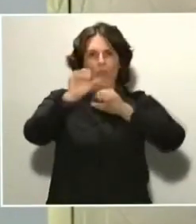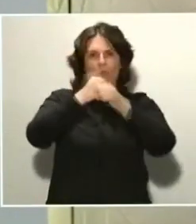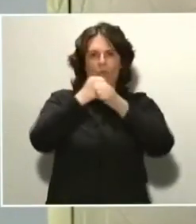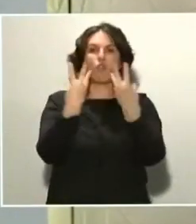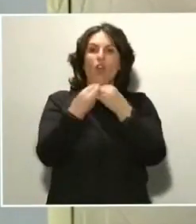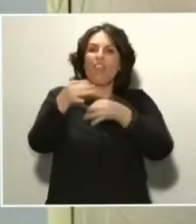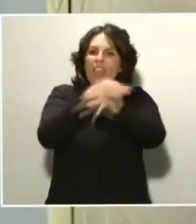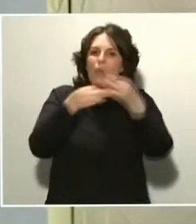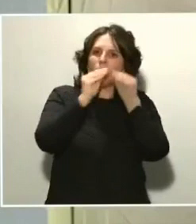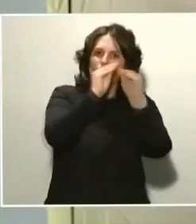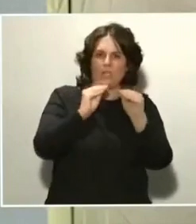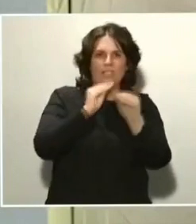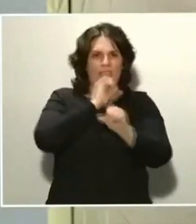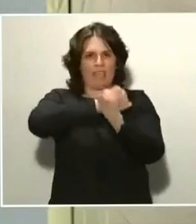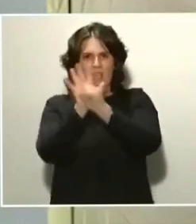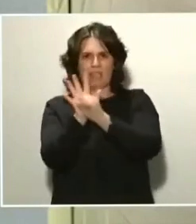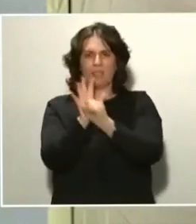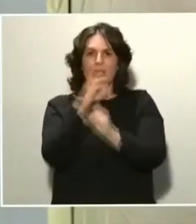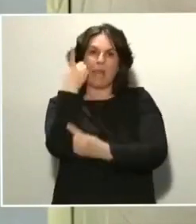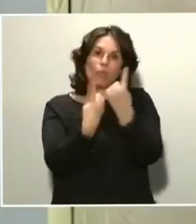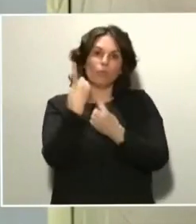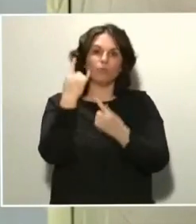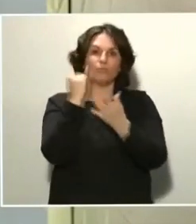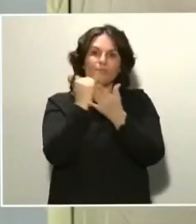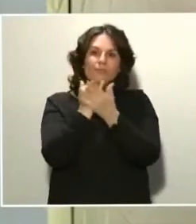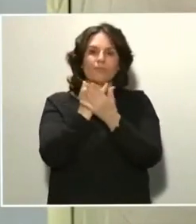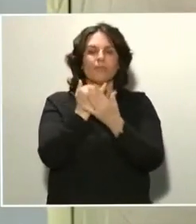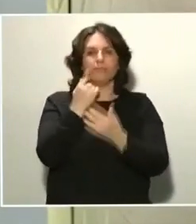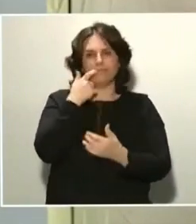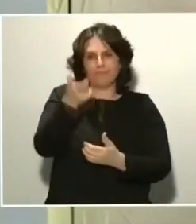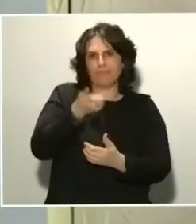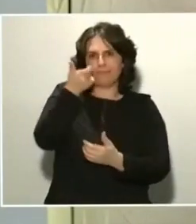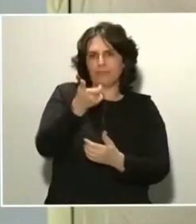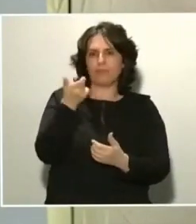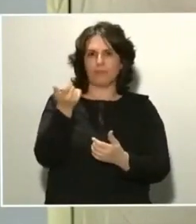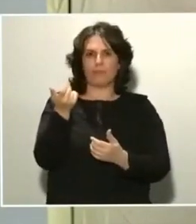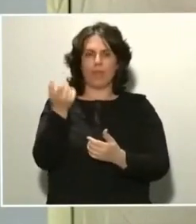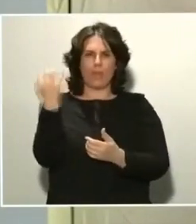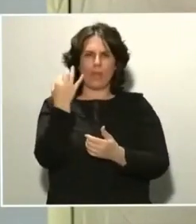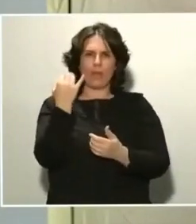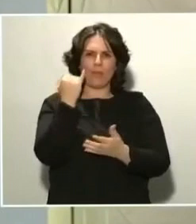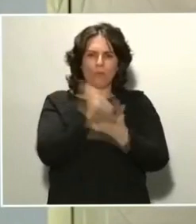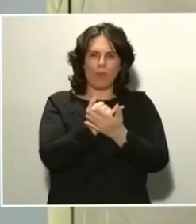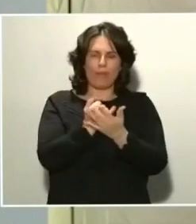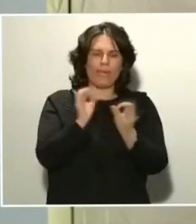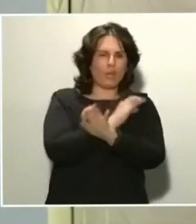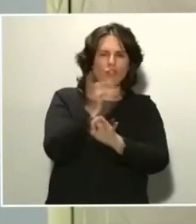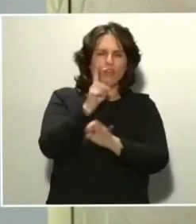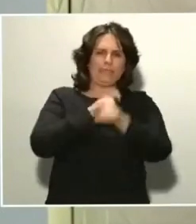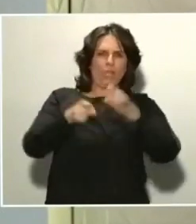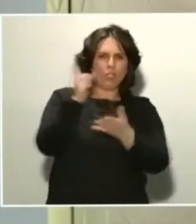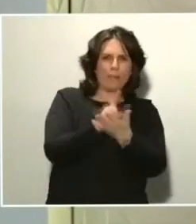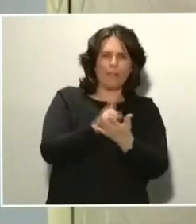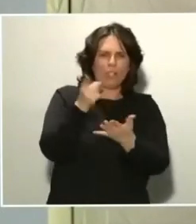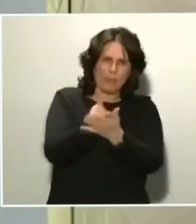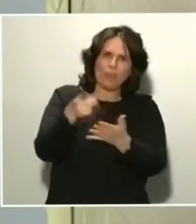que tardan tiempo y hay que hacer pruebas de ensayo y error sin ninguna duda. Aparte,